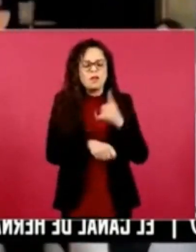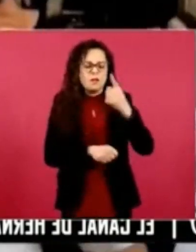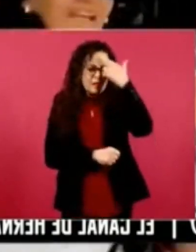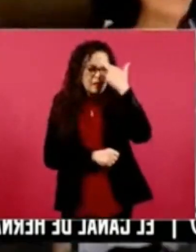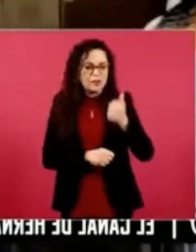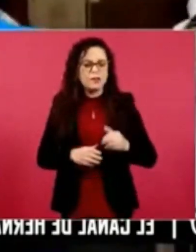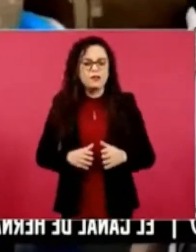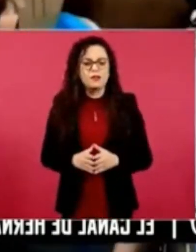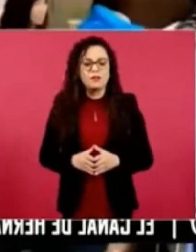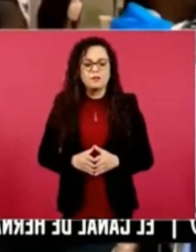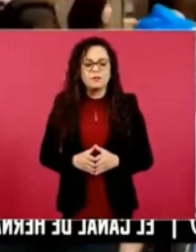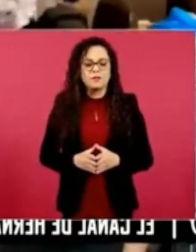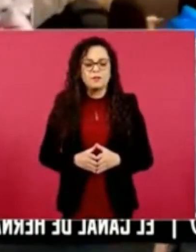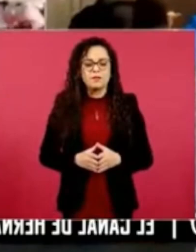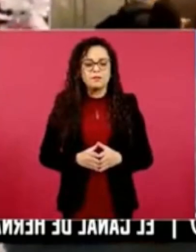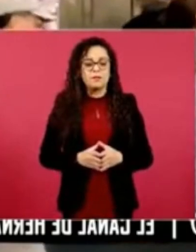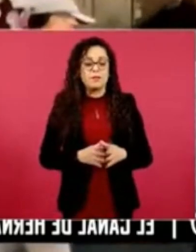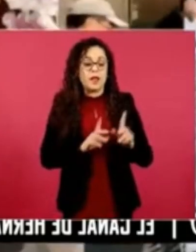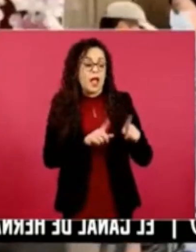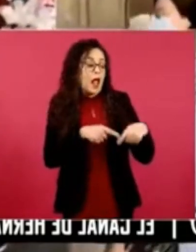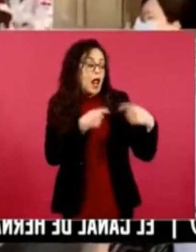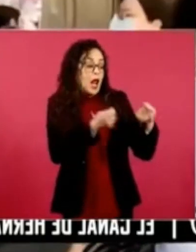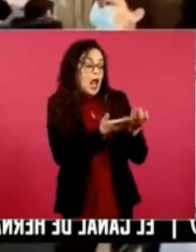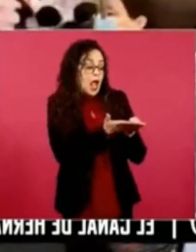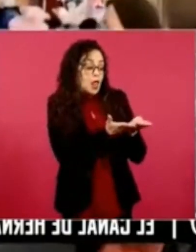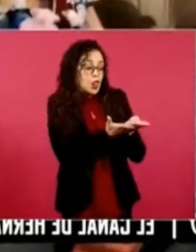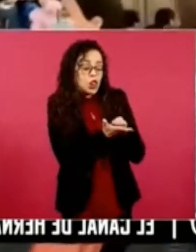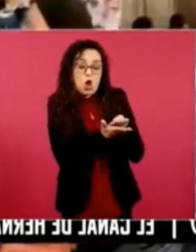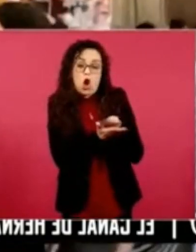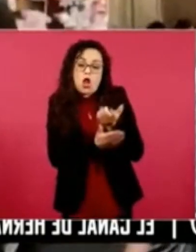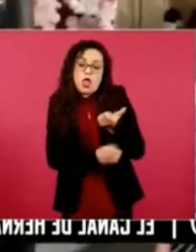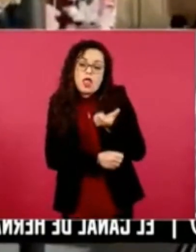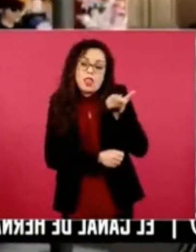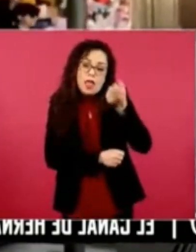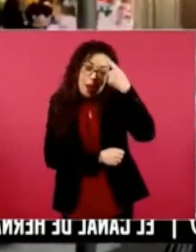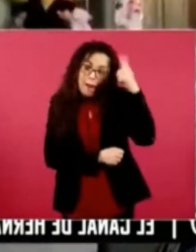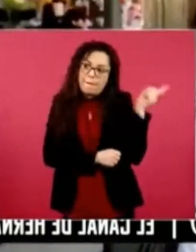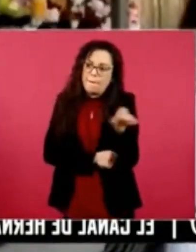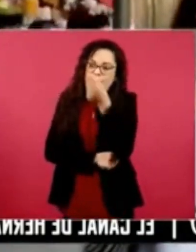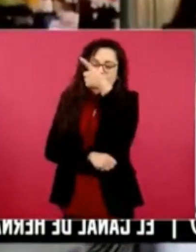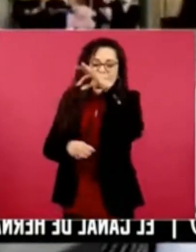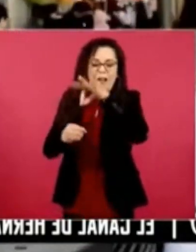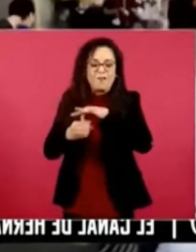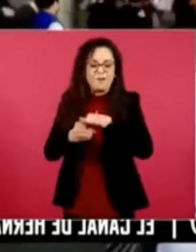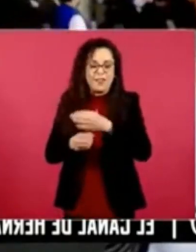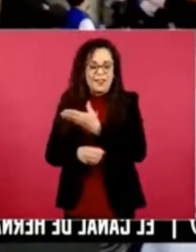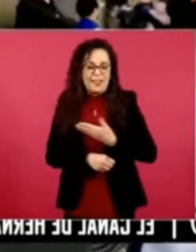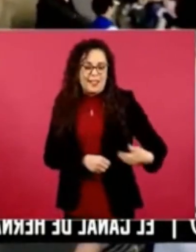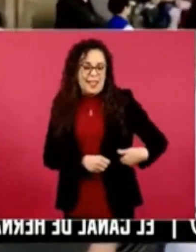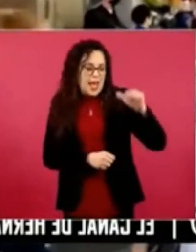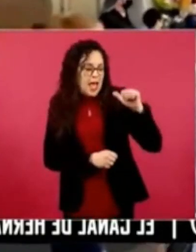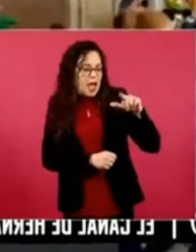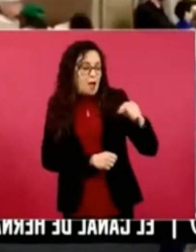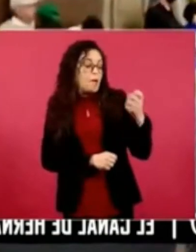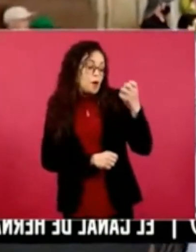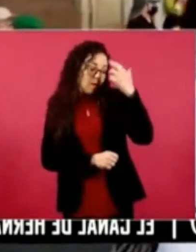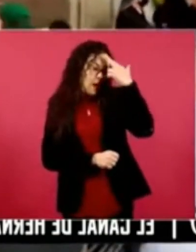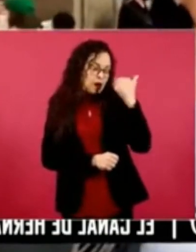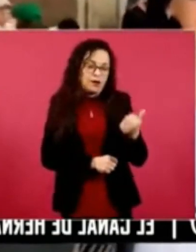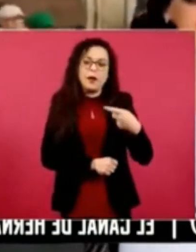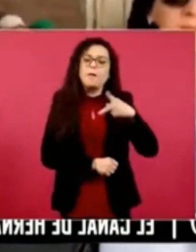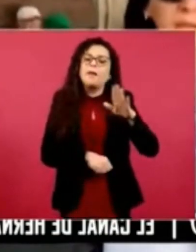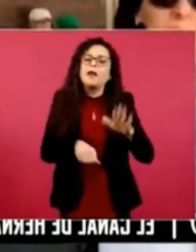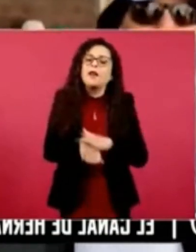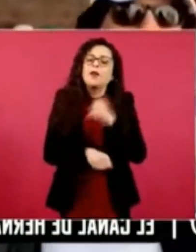qué qué? Les dan tortas y dinero a la gente que vaya a votar por AMLO. Ya, pero ¿por qué en estas marchas hay más